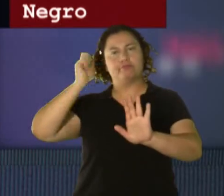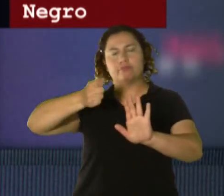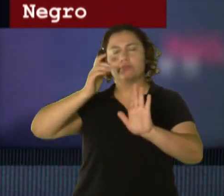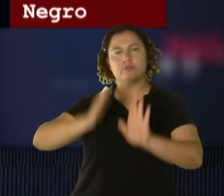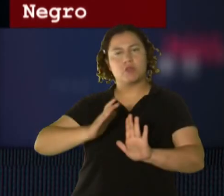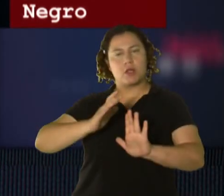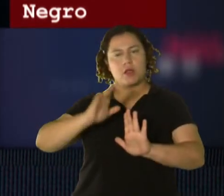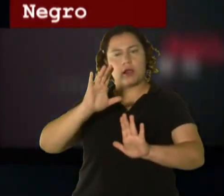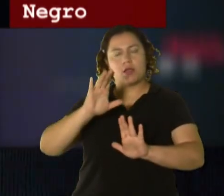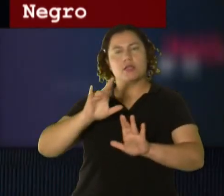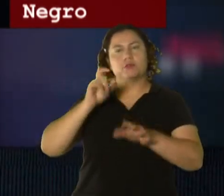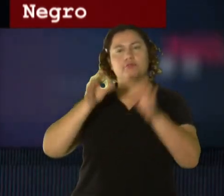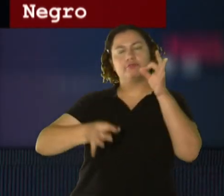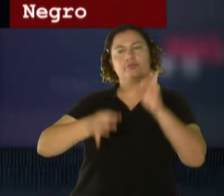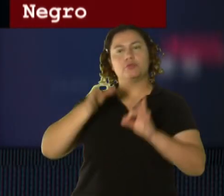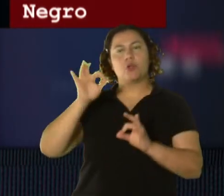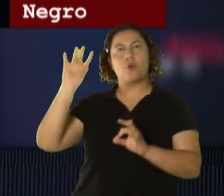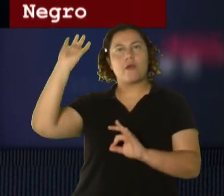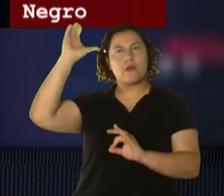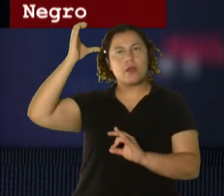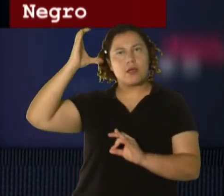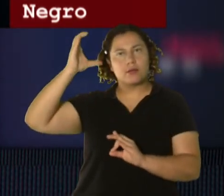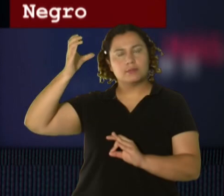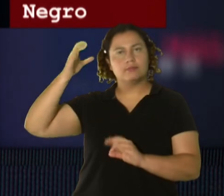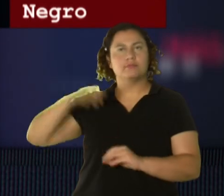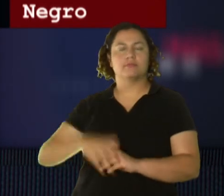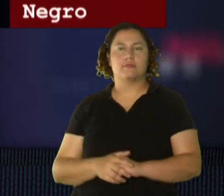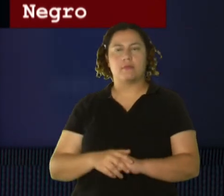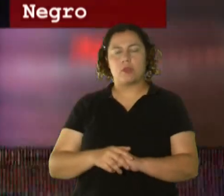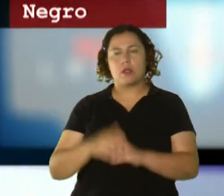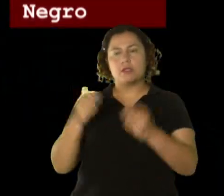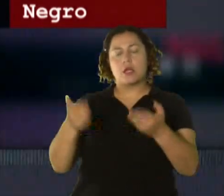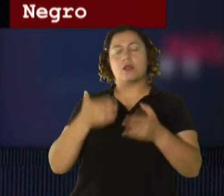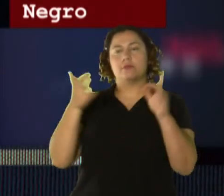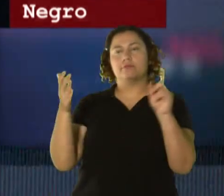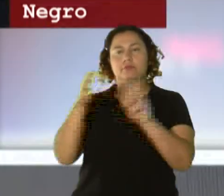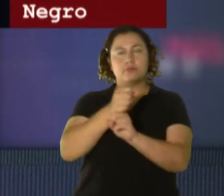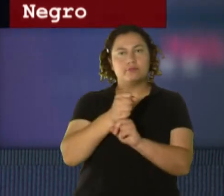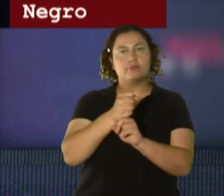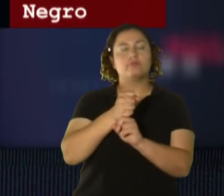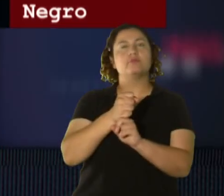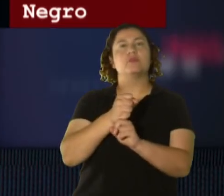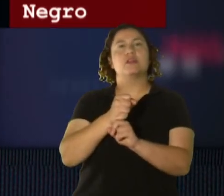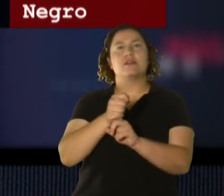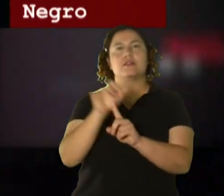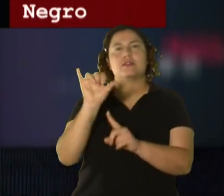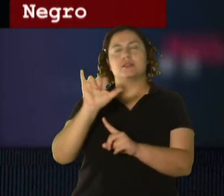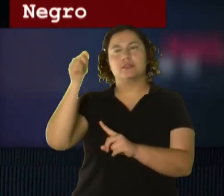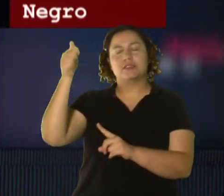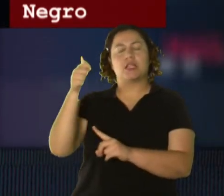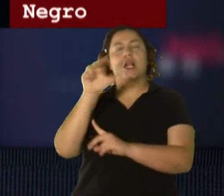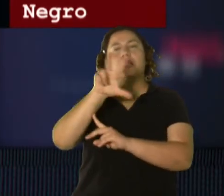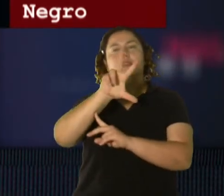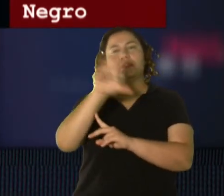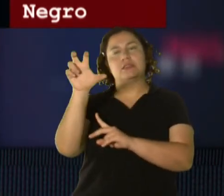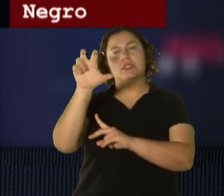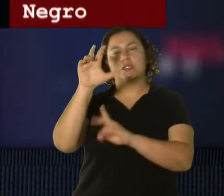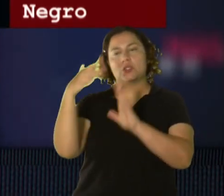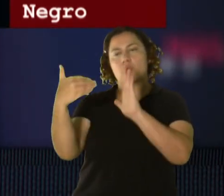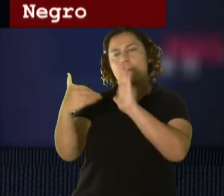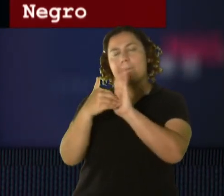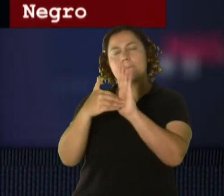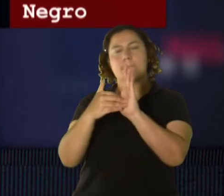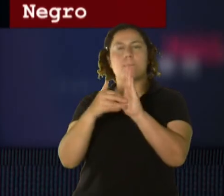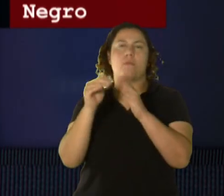Tribunal de Carolina, quien determinó causa expidiendo una orden de arresto en ausencia y fijando una fianza de 300 mil